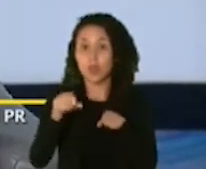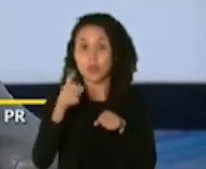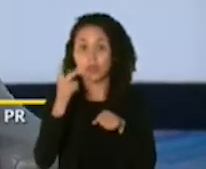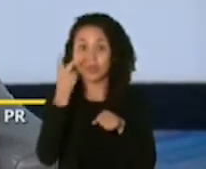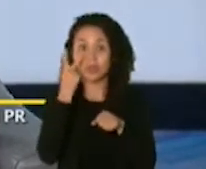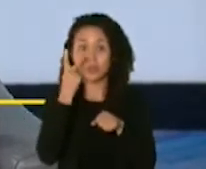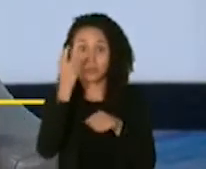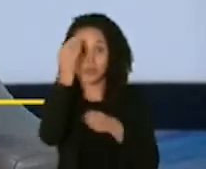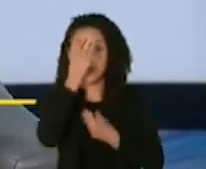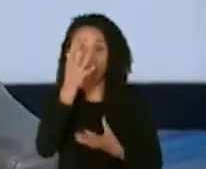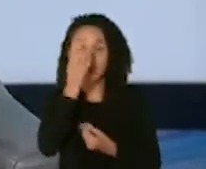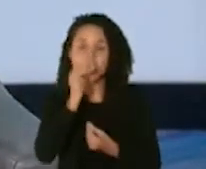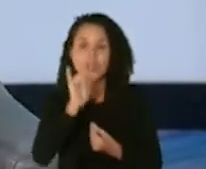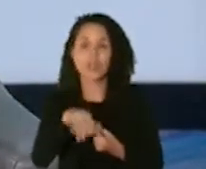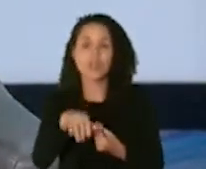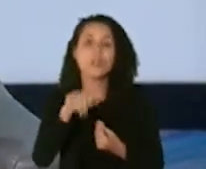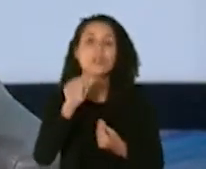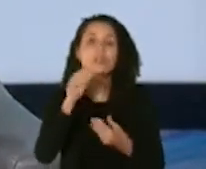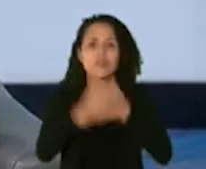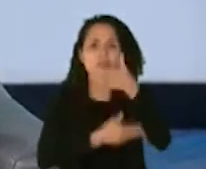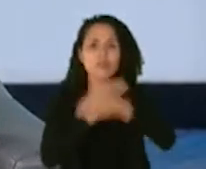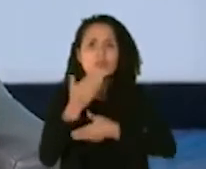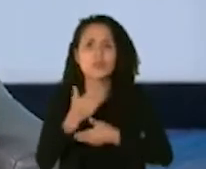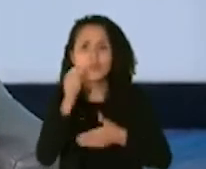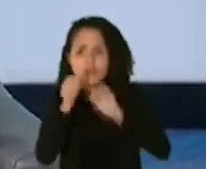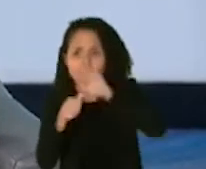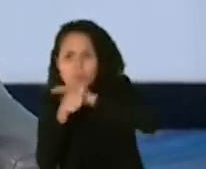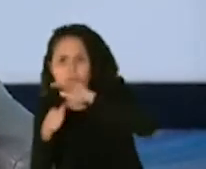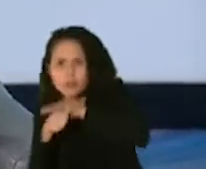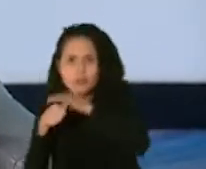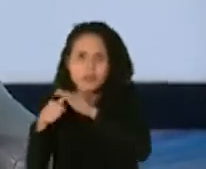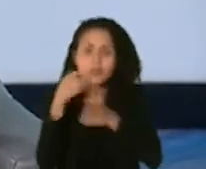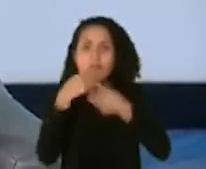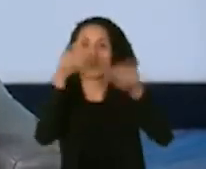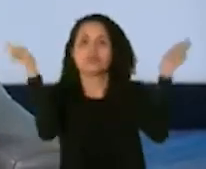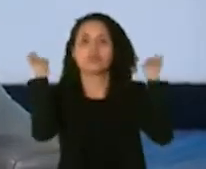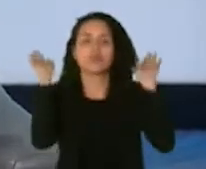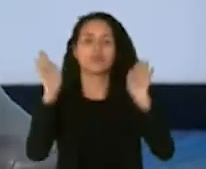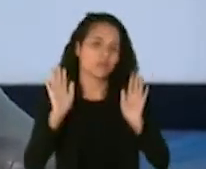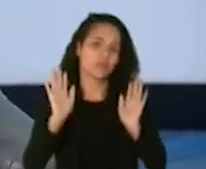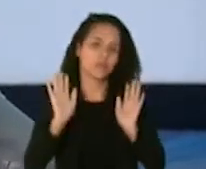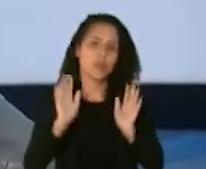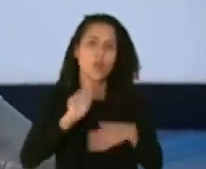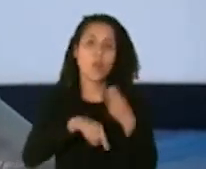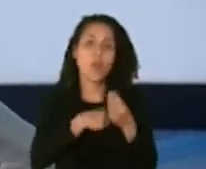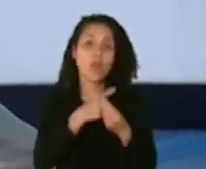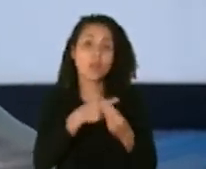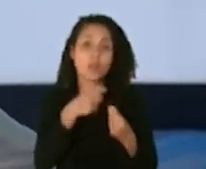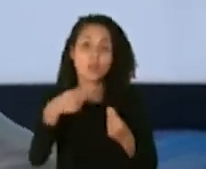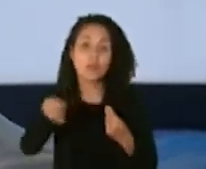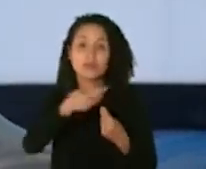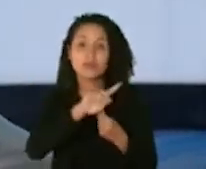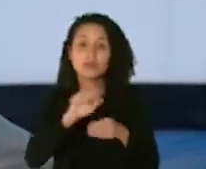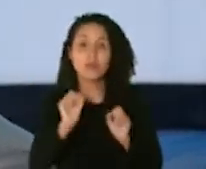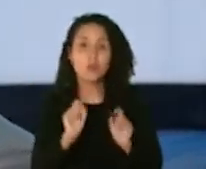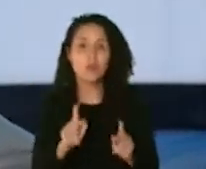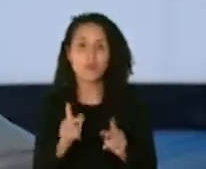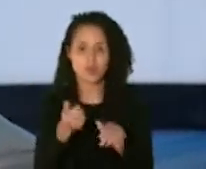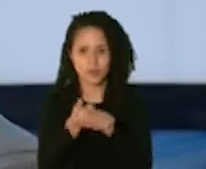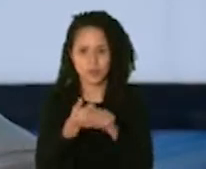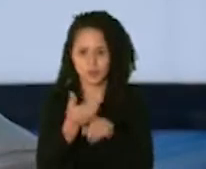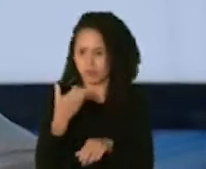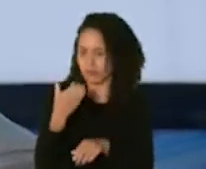no fue procesos en cuartos oscuros ni nada de eso cuando ustedes habían tenido la oportunidad de ustedes de su propio